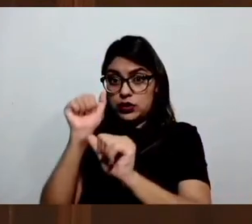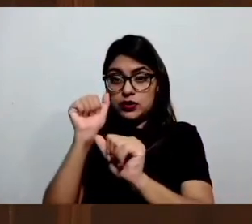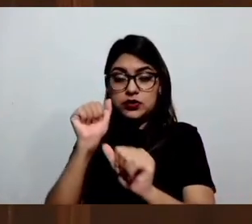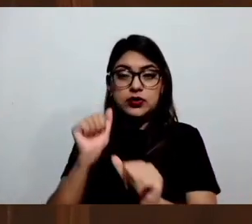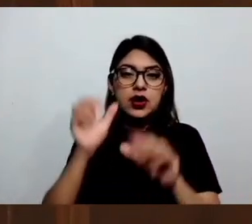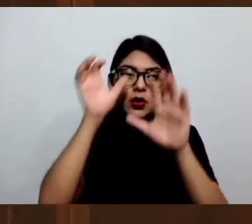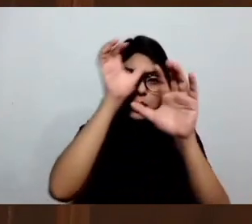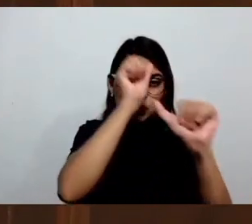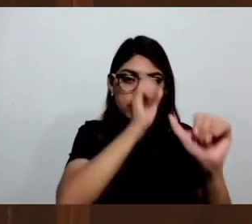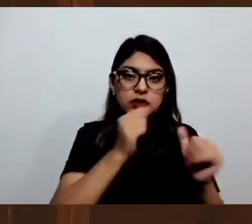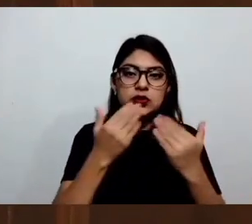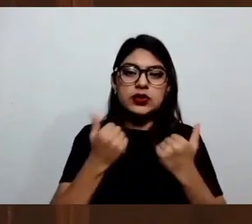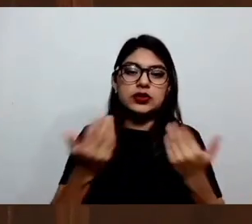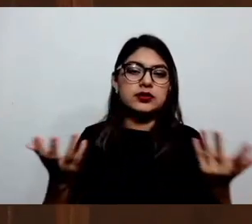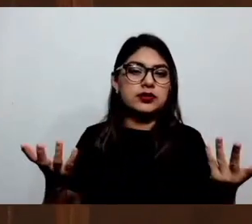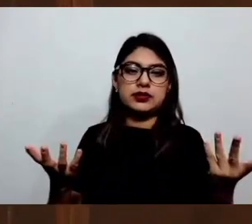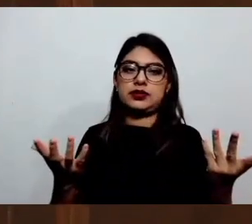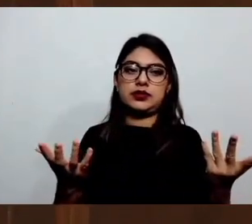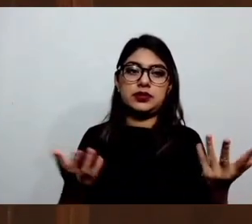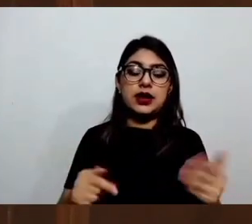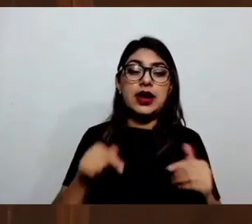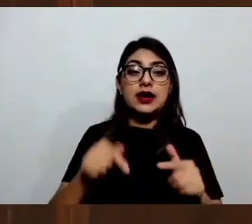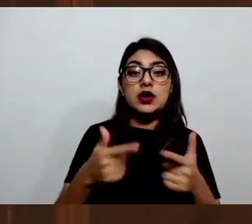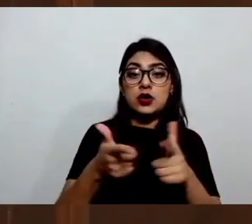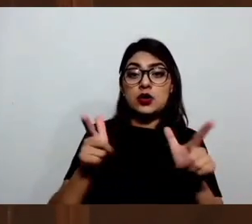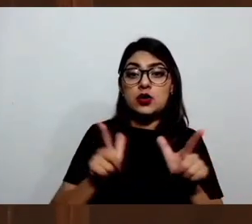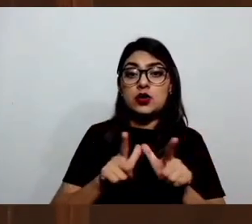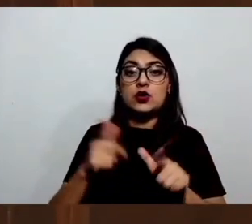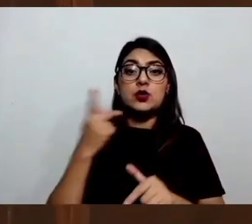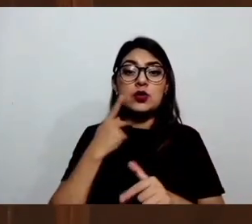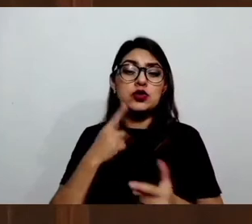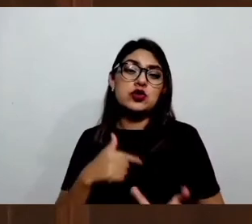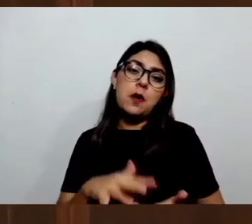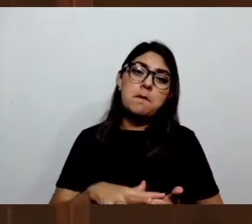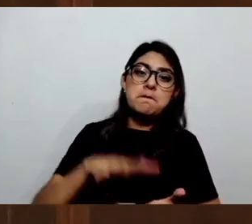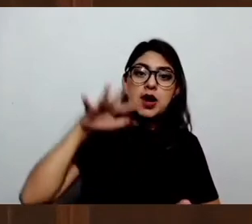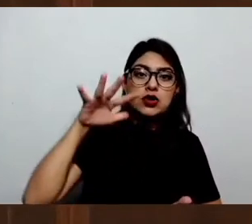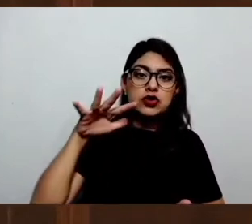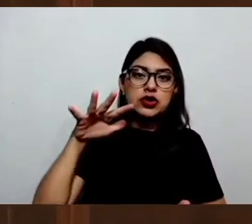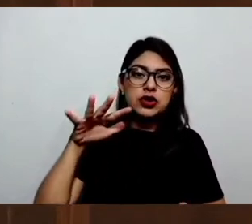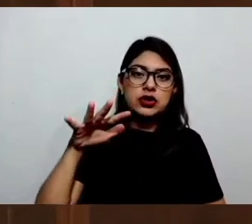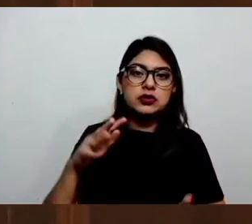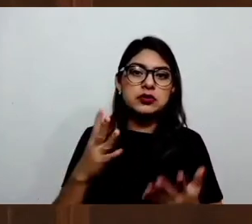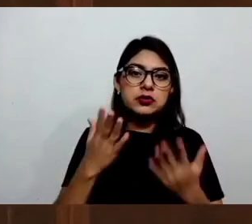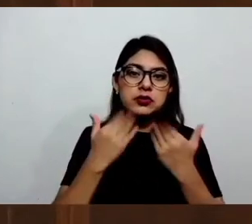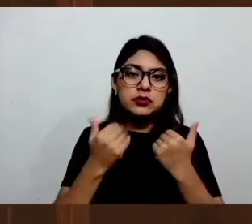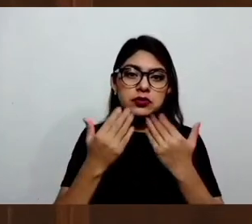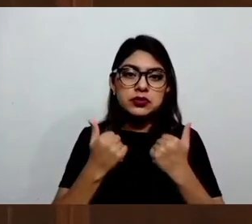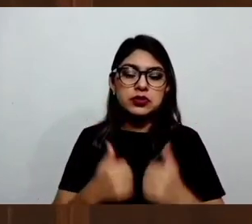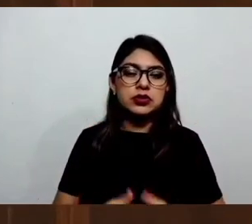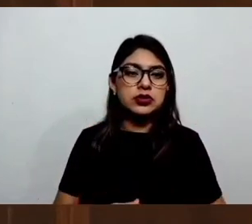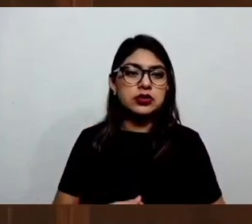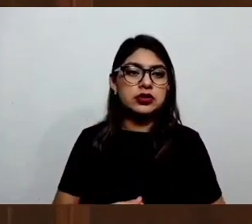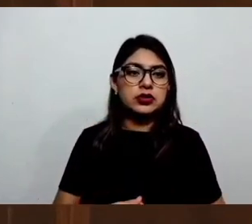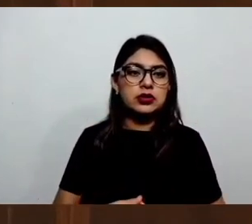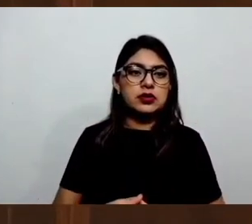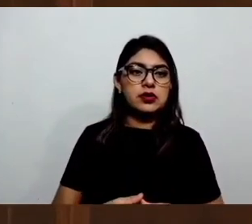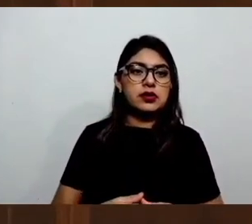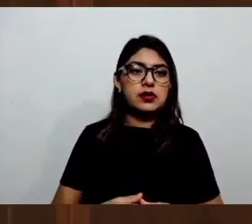Aquí nadie como grupo parlamentario tiene la mayoría simple y nadie